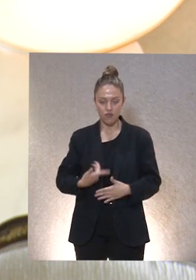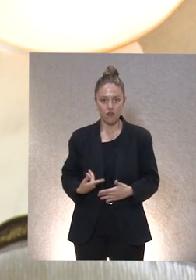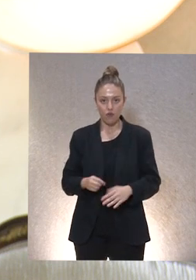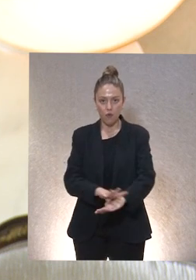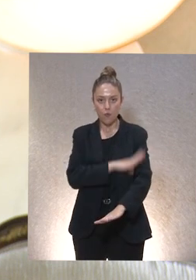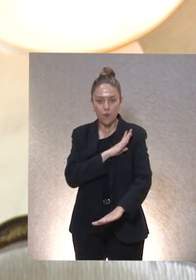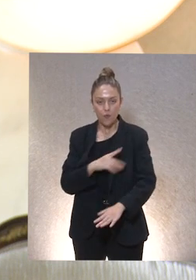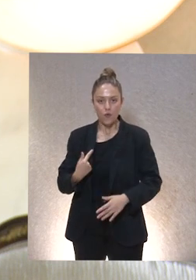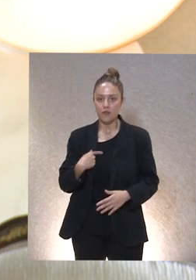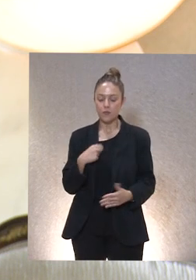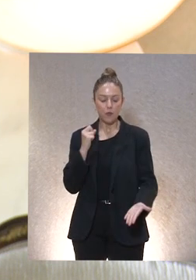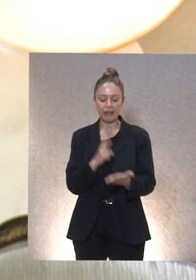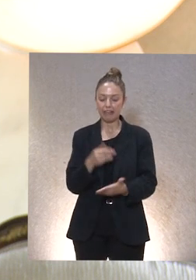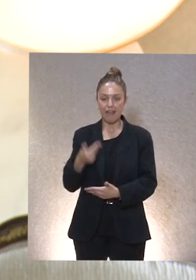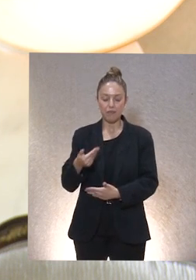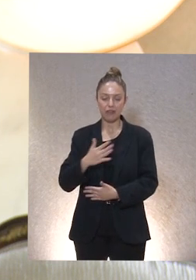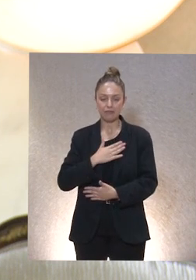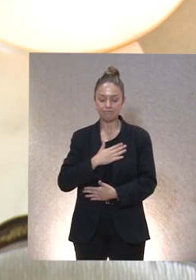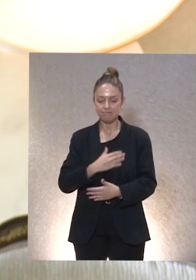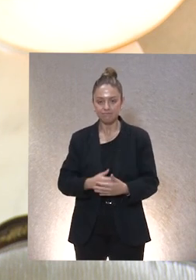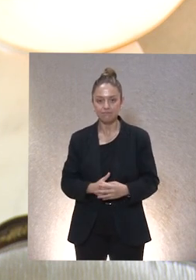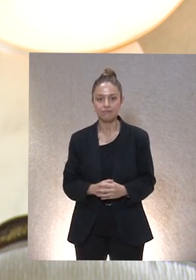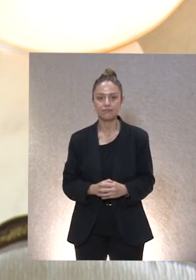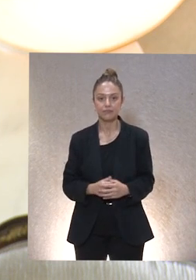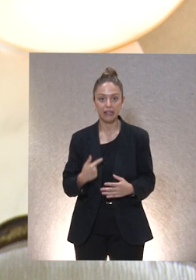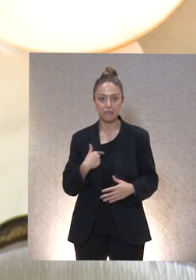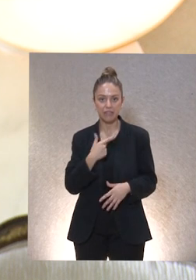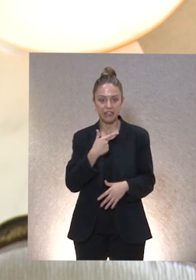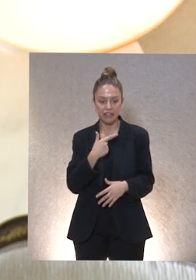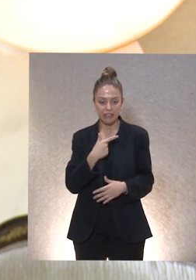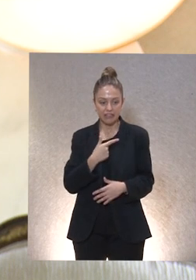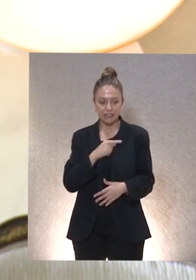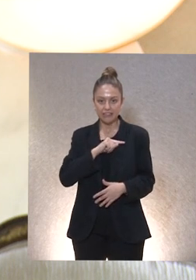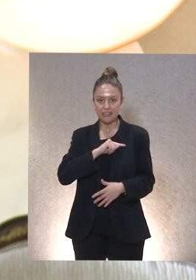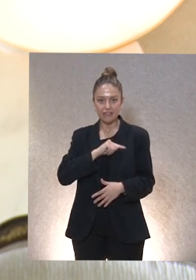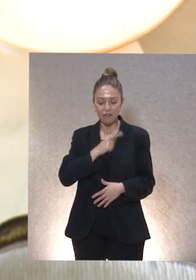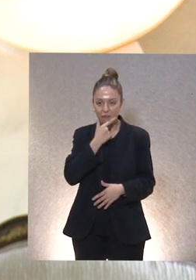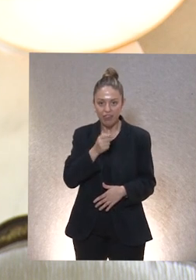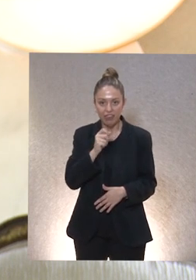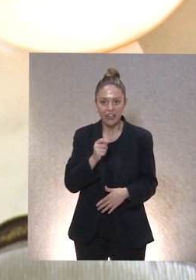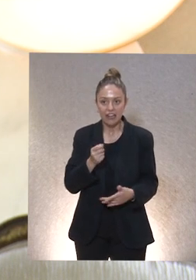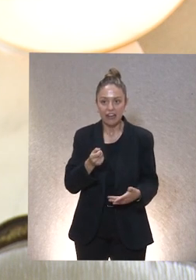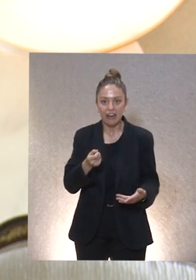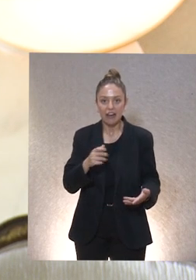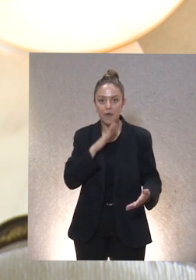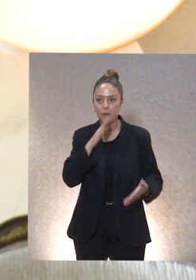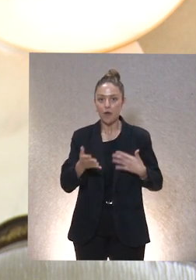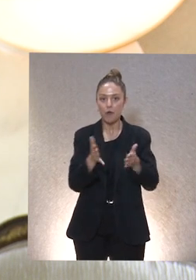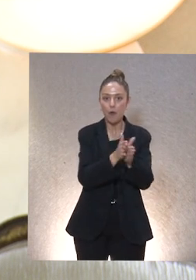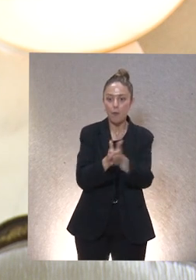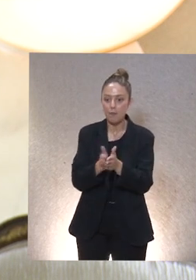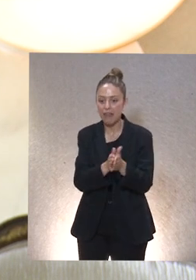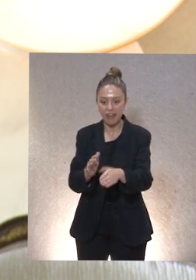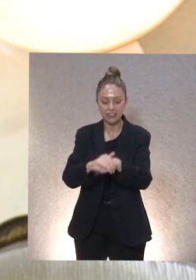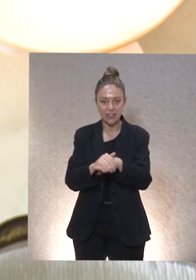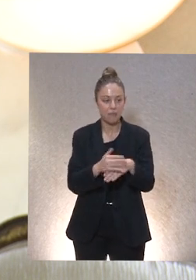reto muy importante para mí. Algo que siempre me resulta fácil, de todos modos, porque no me parece nada difícil hablar con compañeros y amigos.